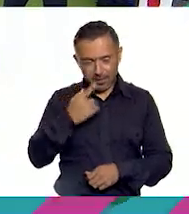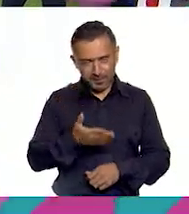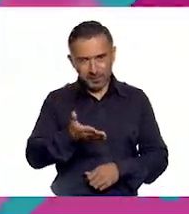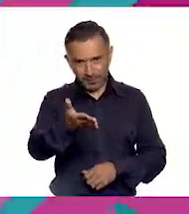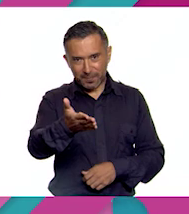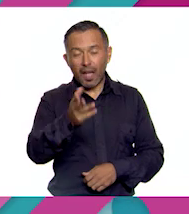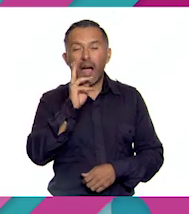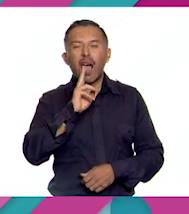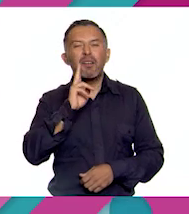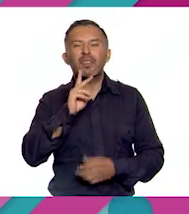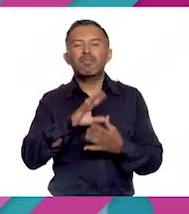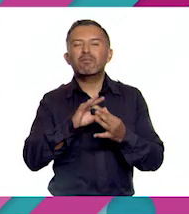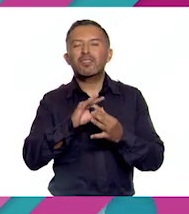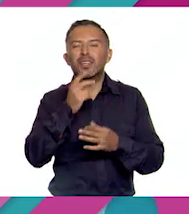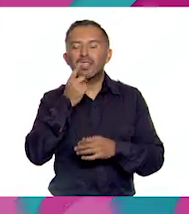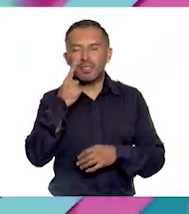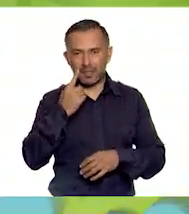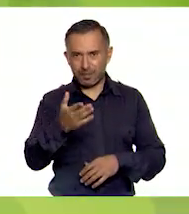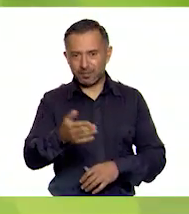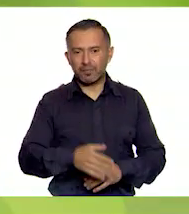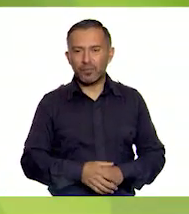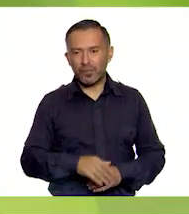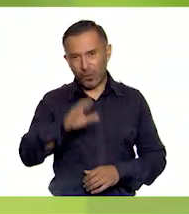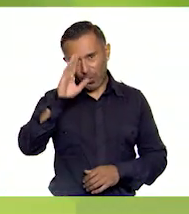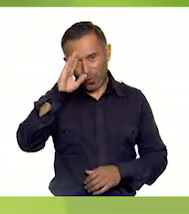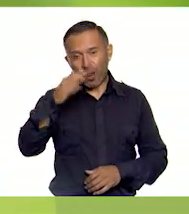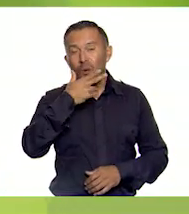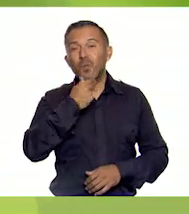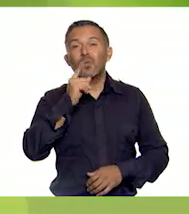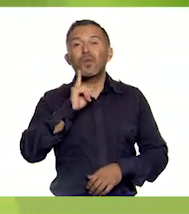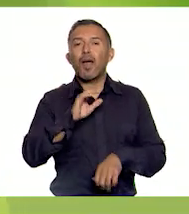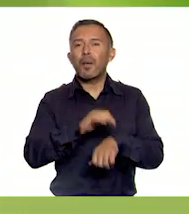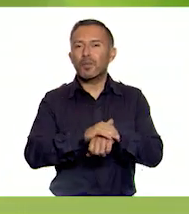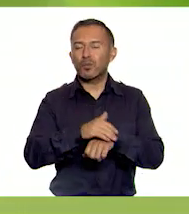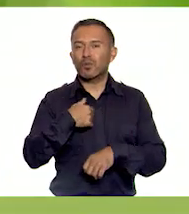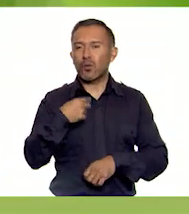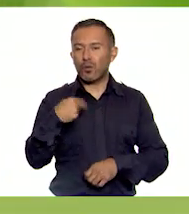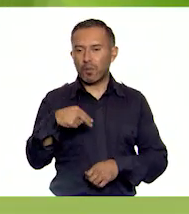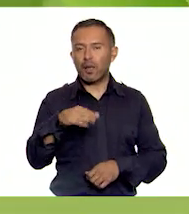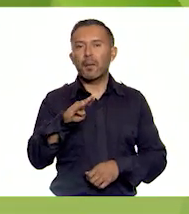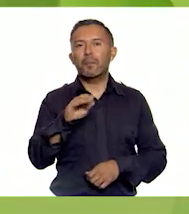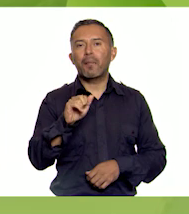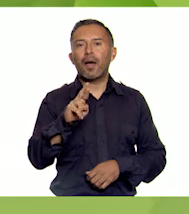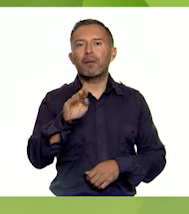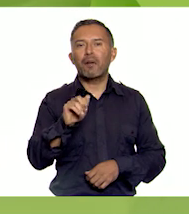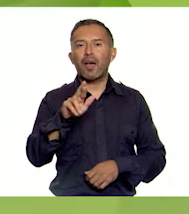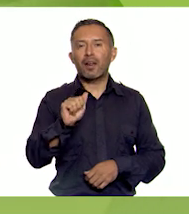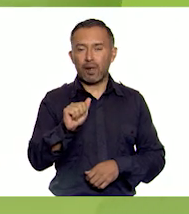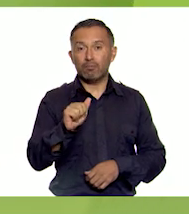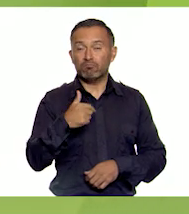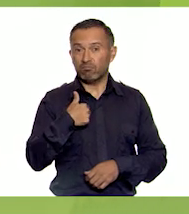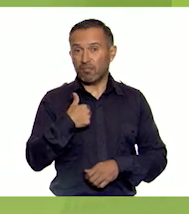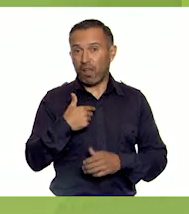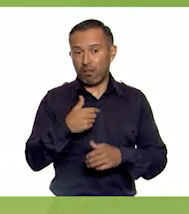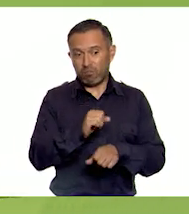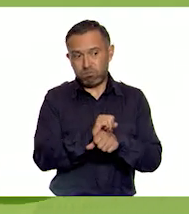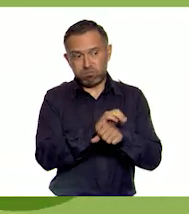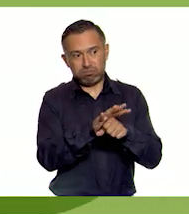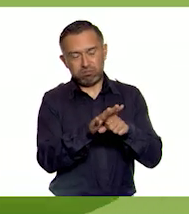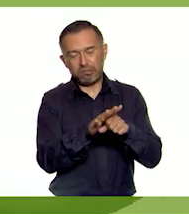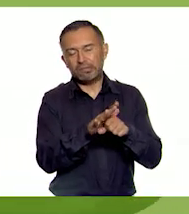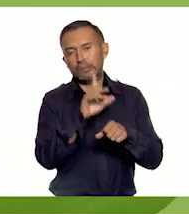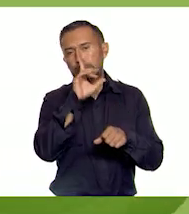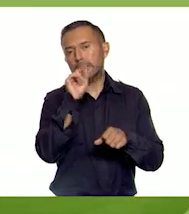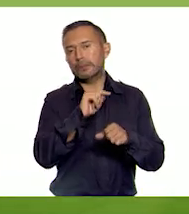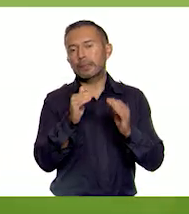¿qué nos dicen? Hola, amigas y amigos. Mi nombre es Bárbara. A mí el confinamiento me hace sentir